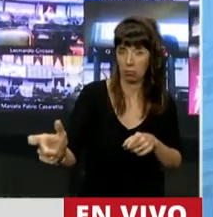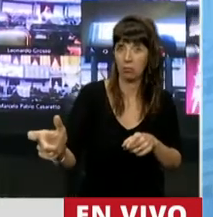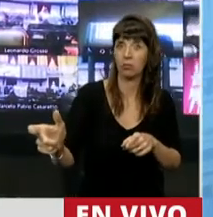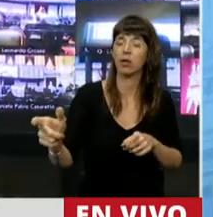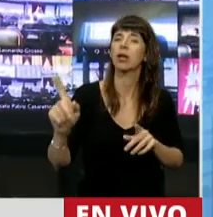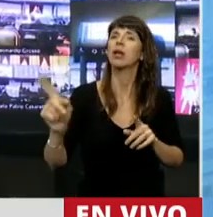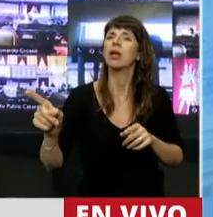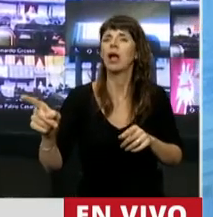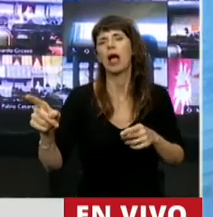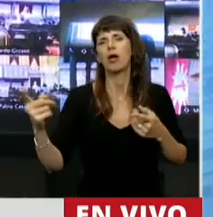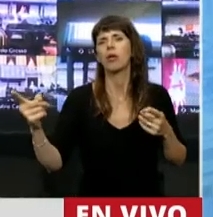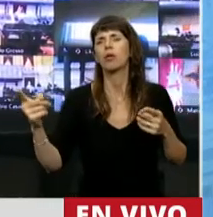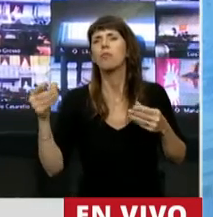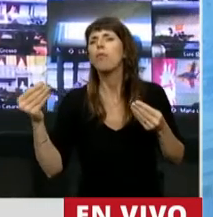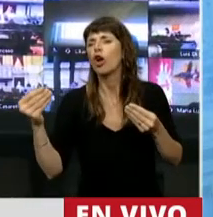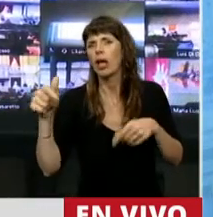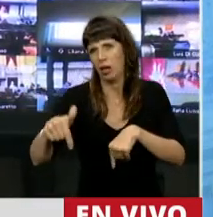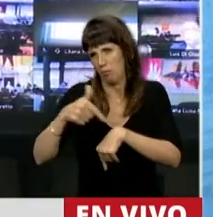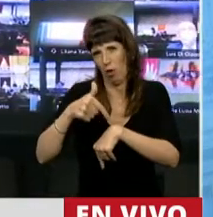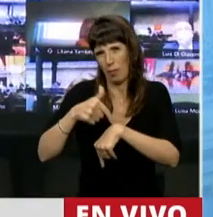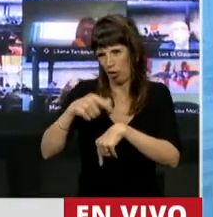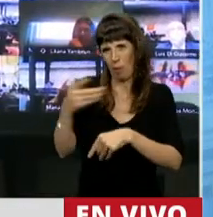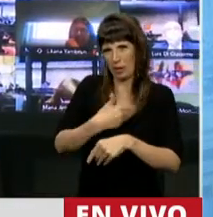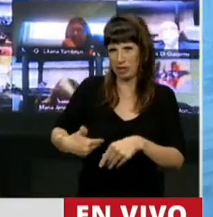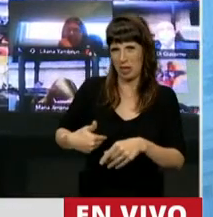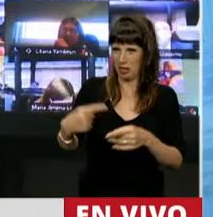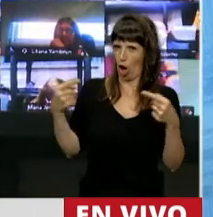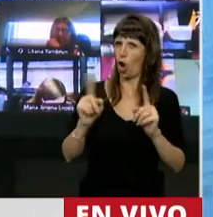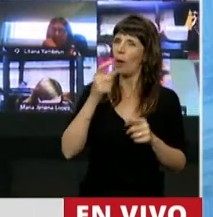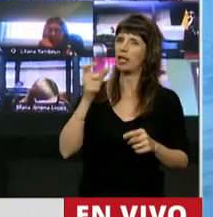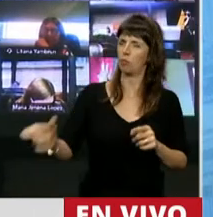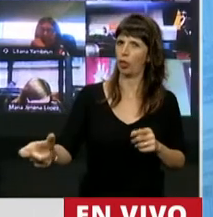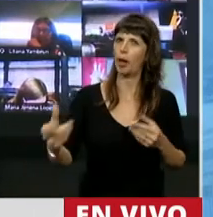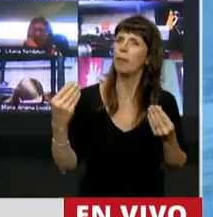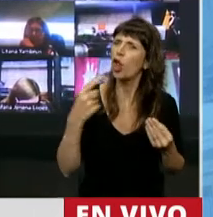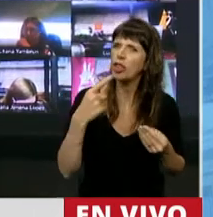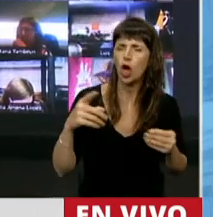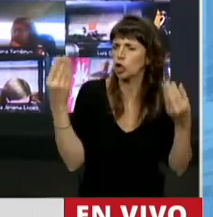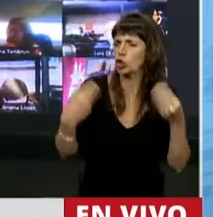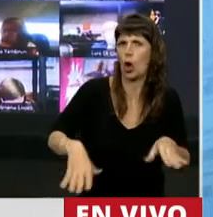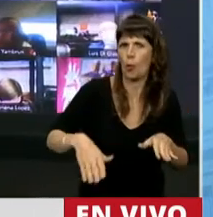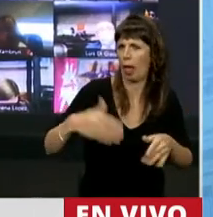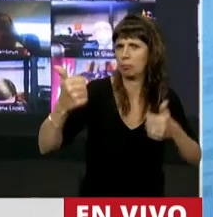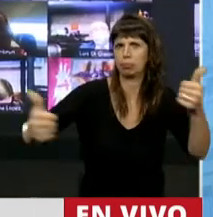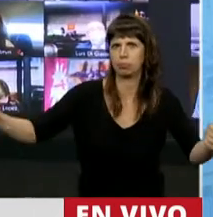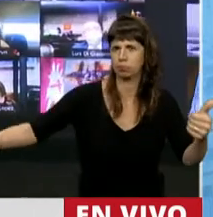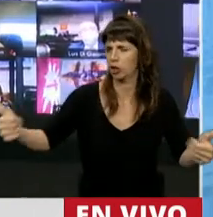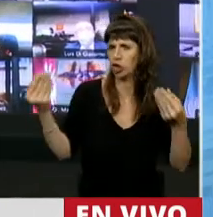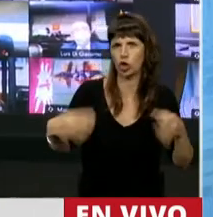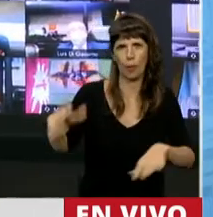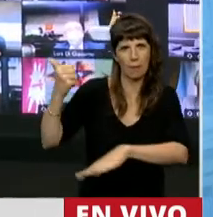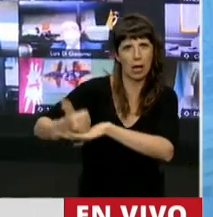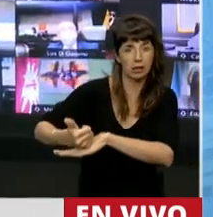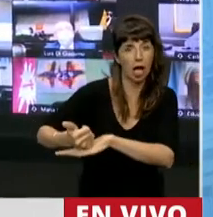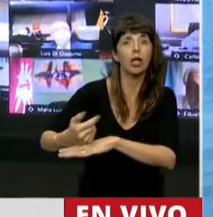corresponde porque está en uso de la presidencia, que había muchos lugares en el recinto para que estuviera presente, yo le quiero decir que no